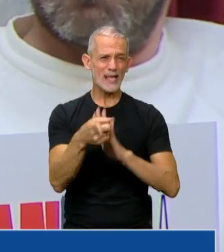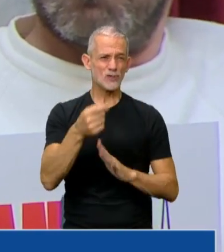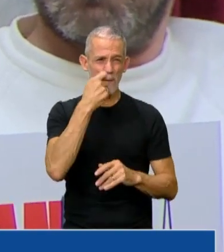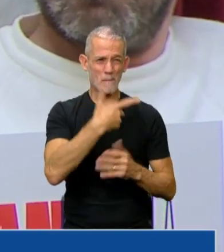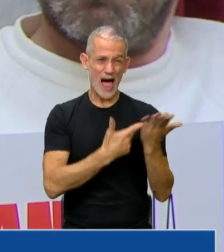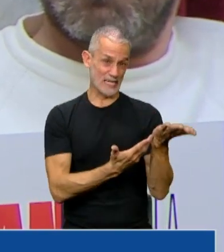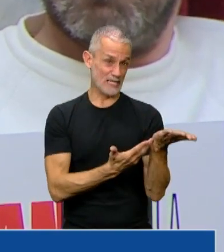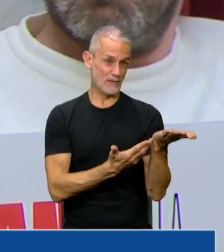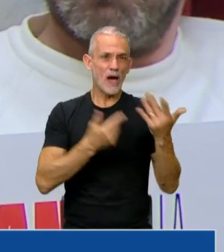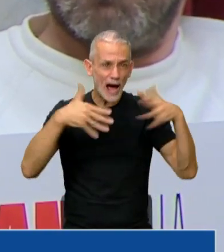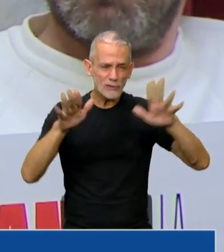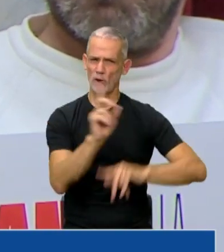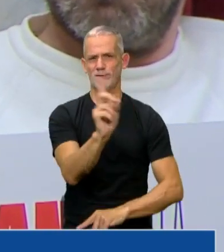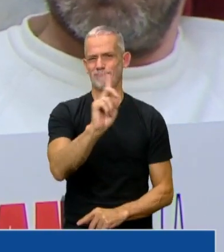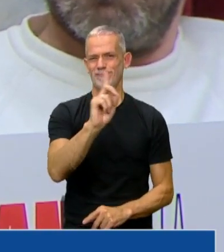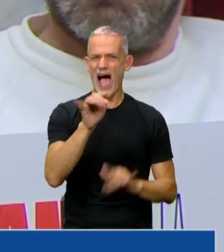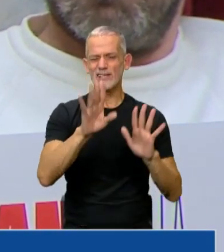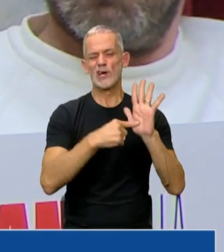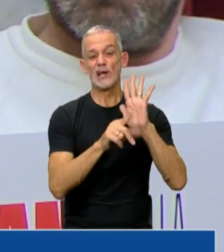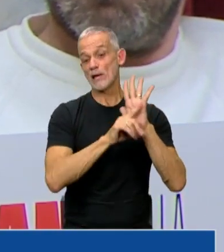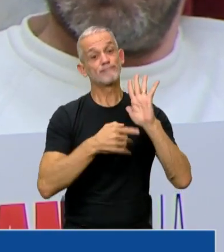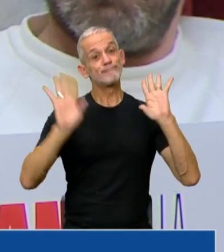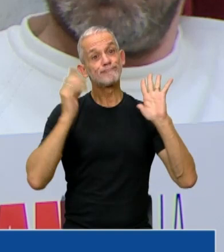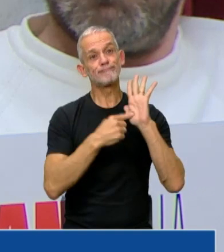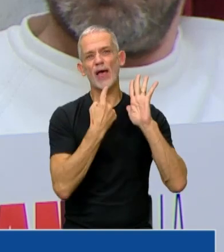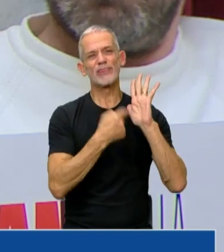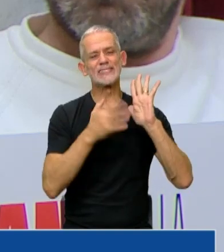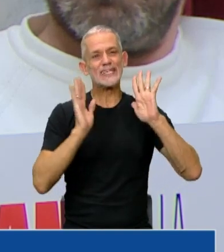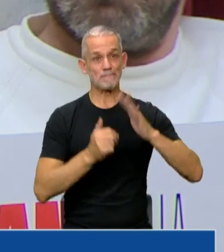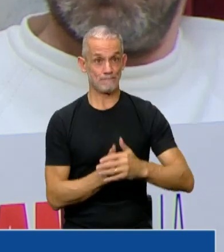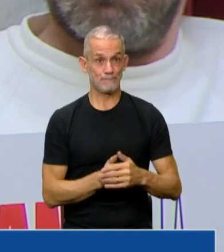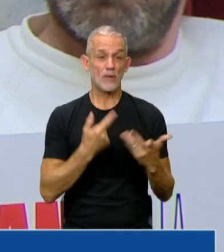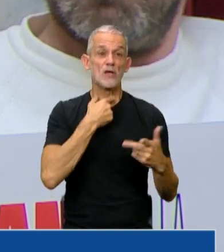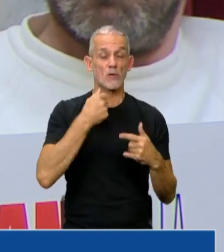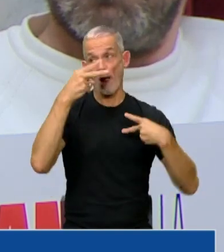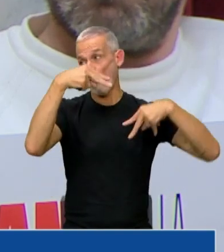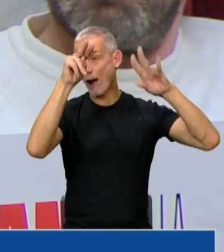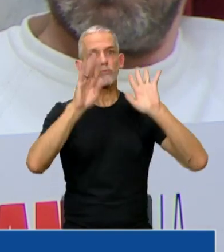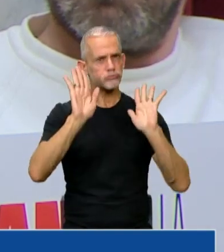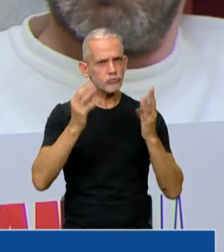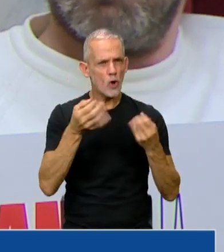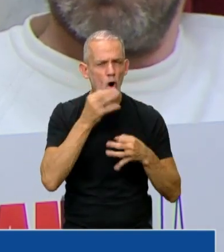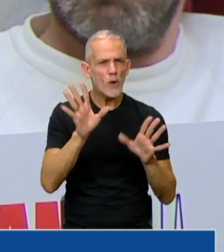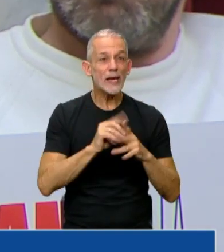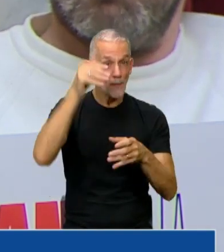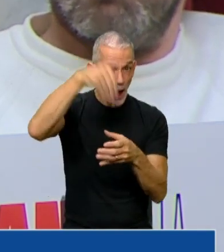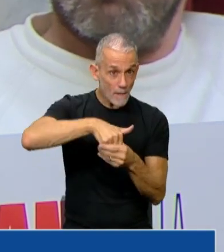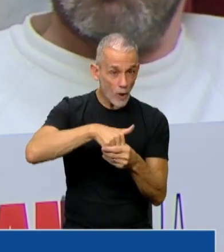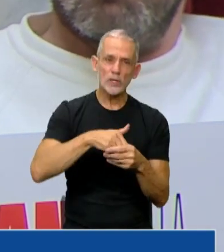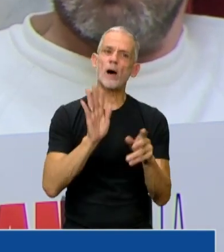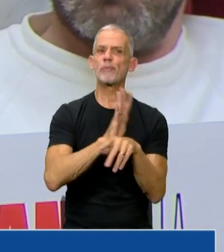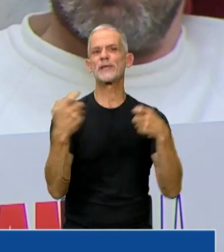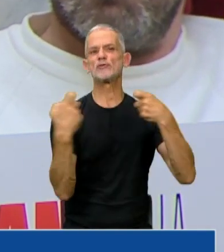casualidad, es para lo que se utilizan este tipo de leyes. El que quiere hacerse el distraído que se haga, pero el que vota es